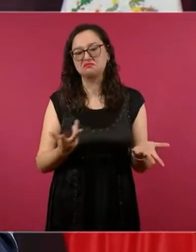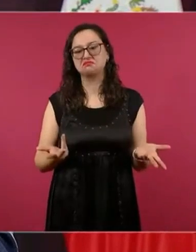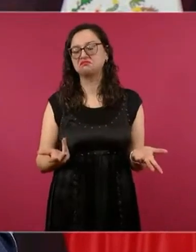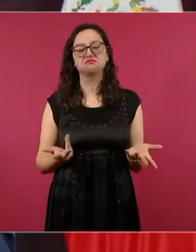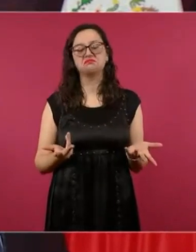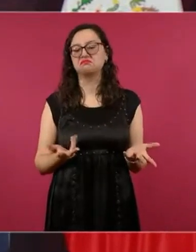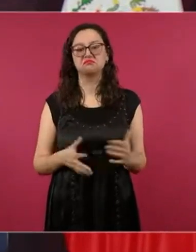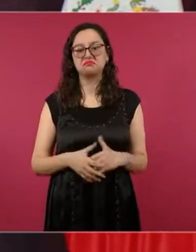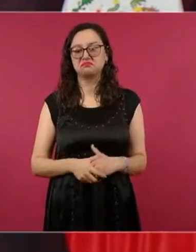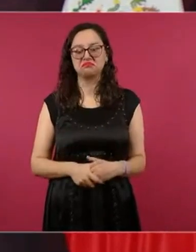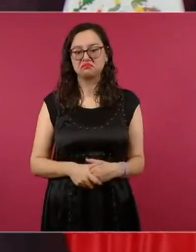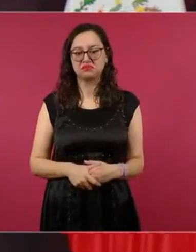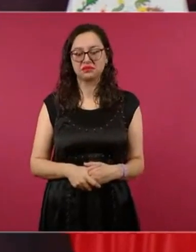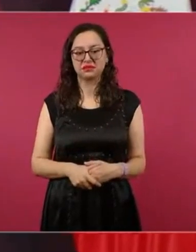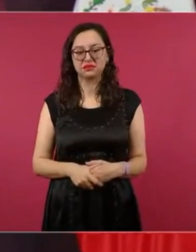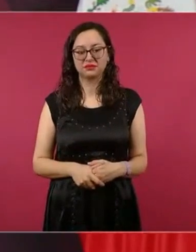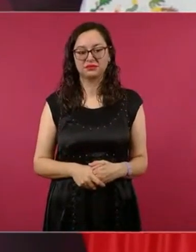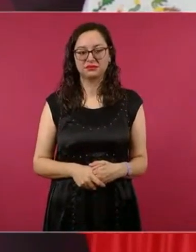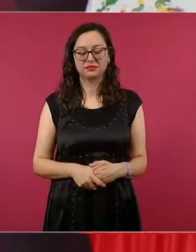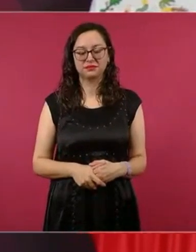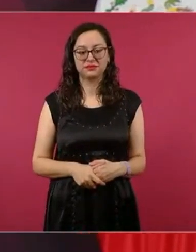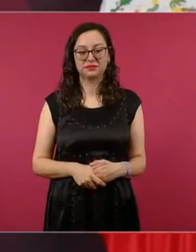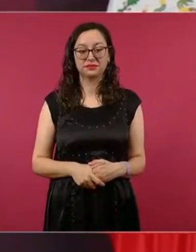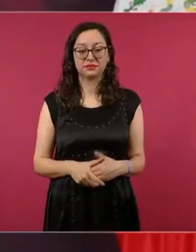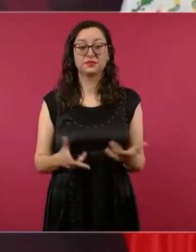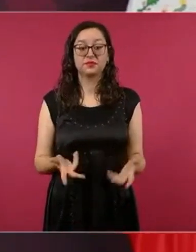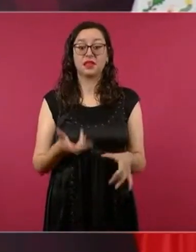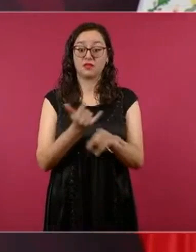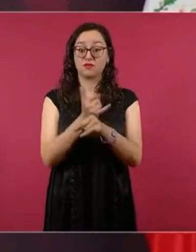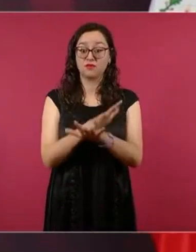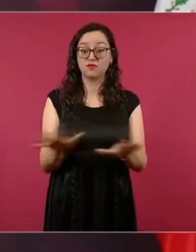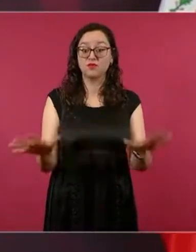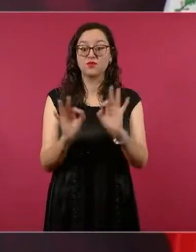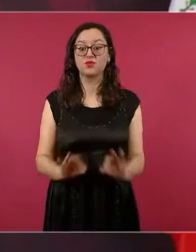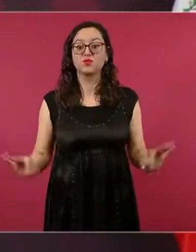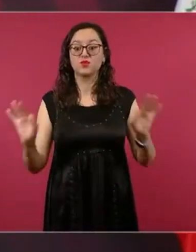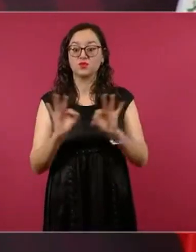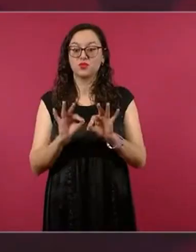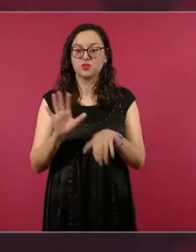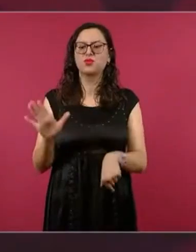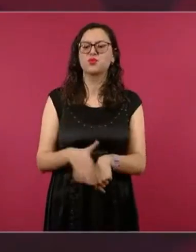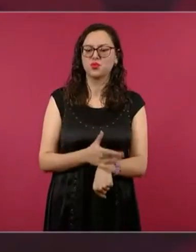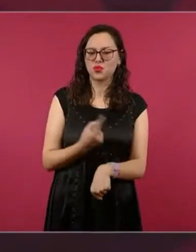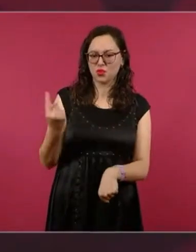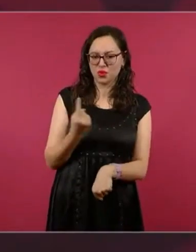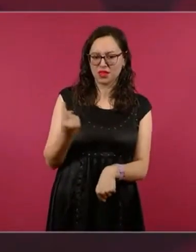¿Y por qué es importante la información? Porque un pueblo informado